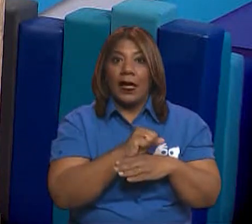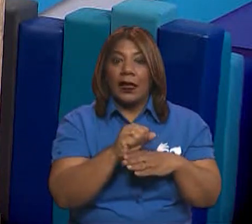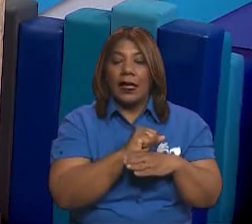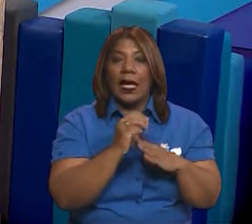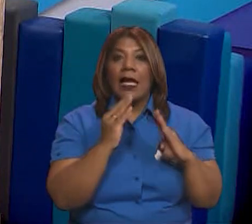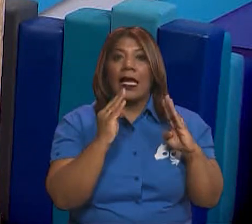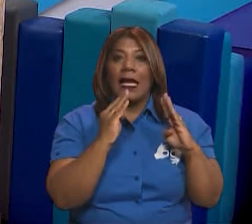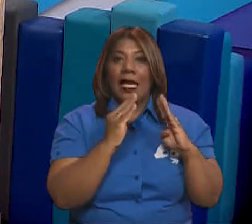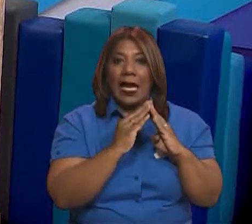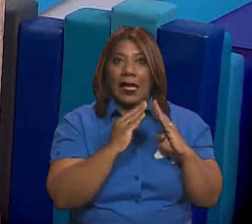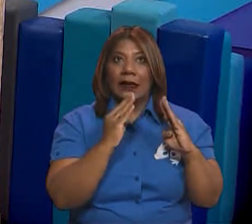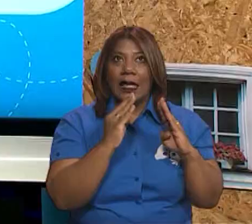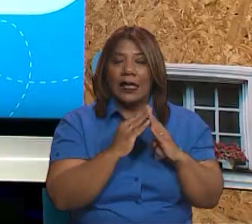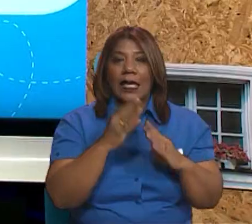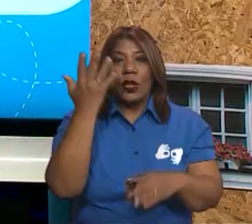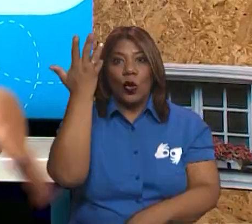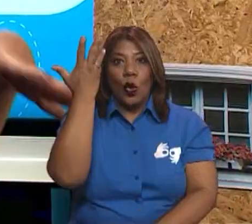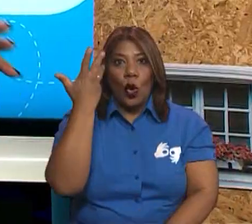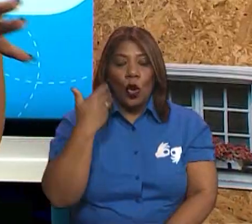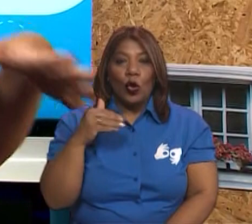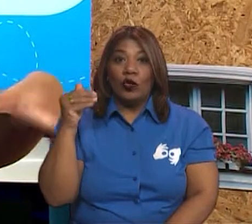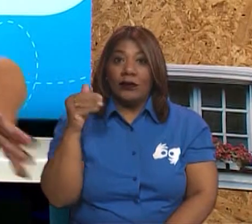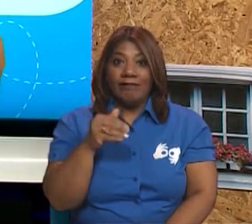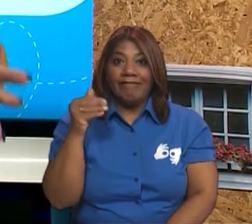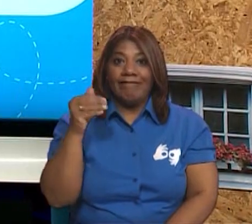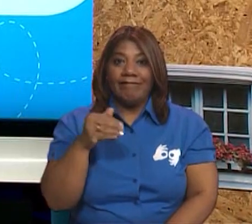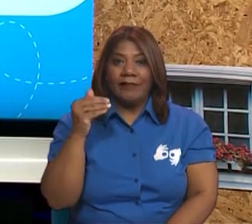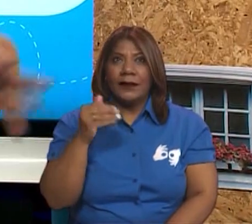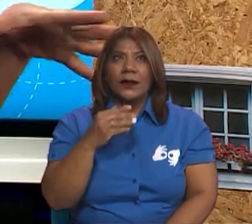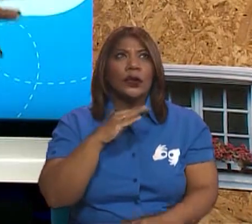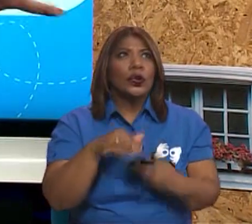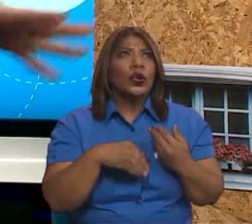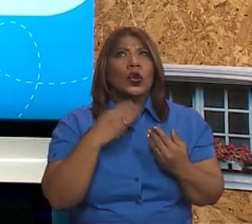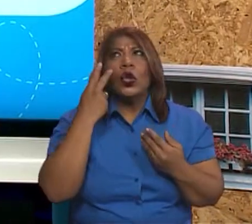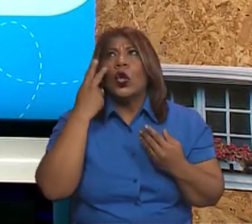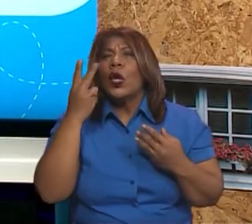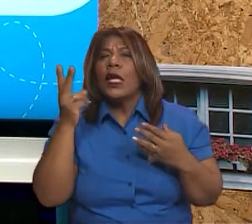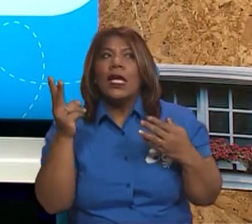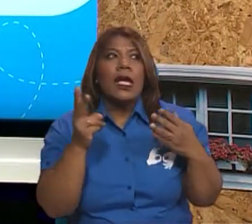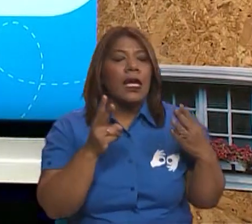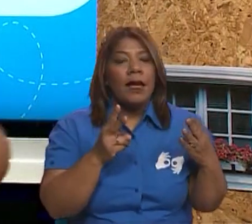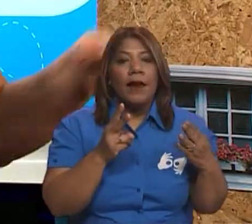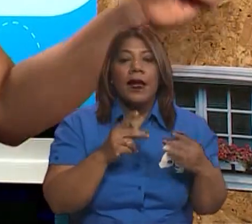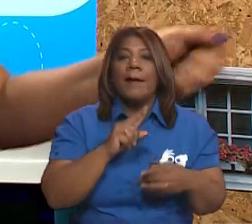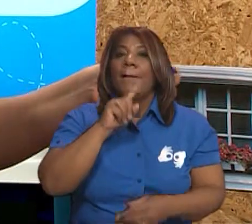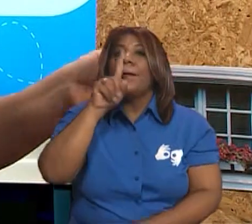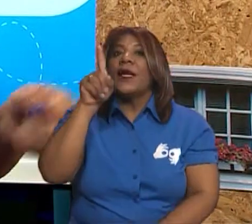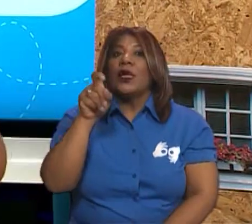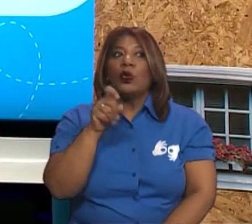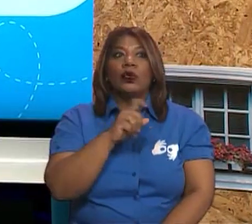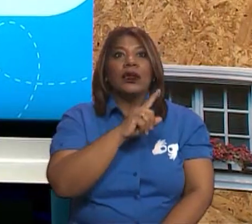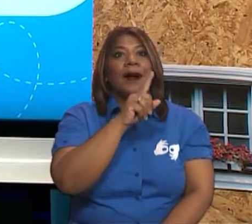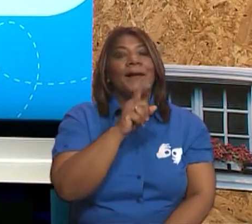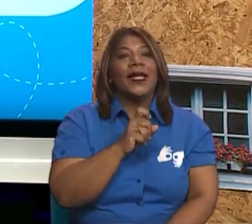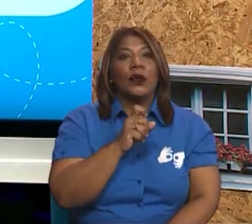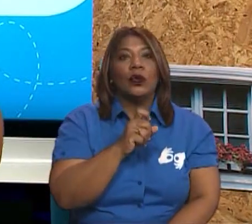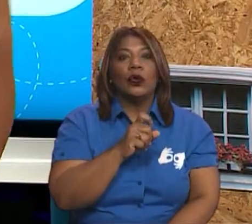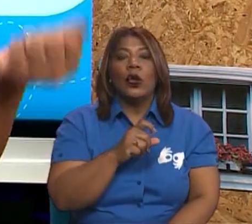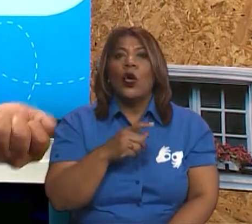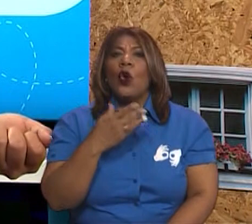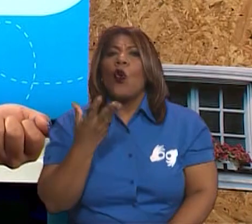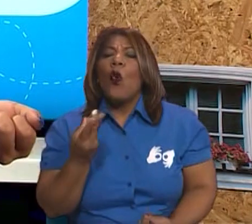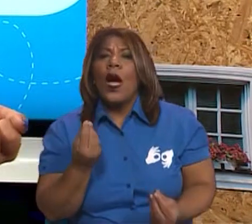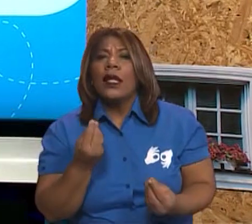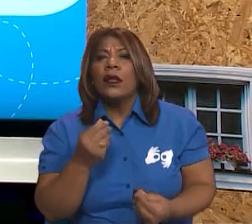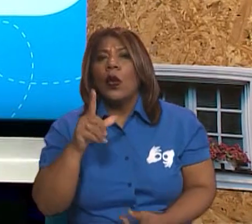Practiquemos mucho, mucho, mucho. Observemos todo lo que tengamos y empecemos a preguntarnos entre familias. ¿Qué es esto? ¿Es un polígono?